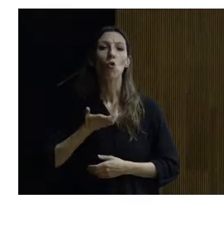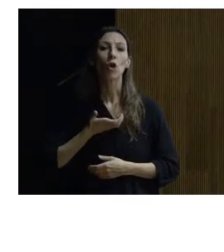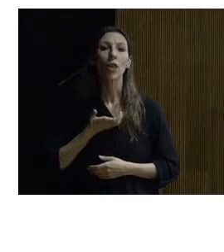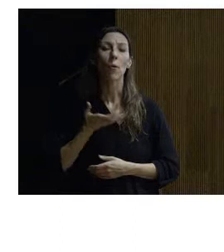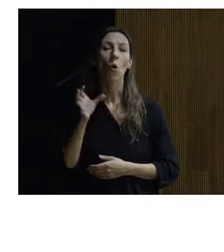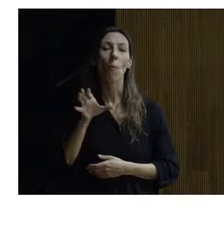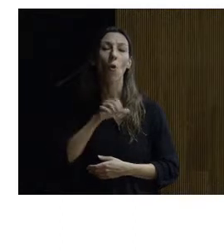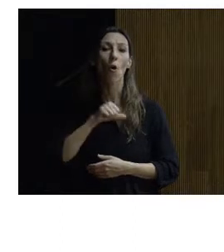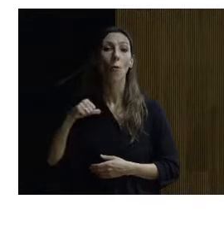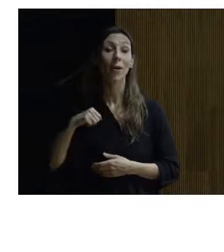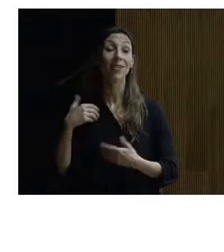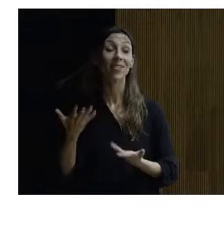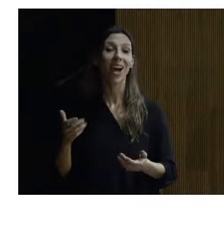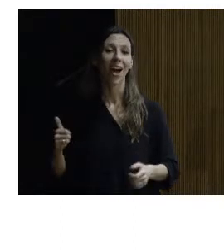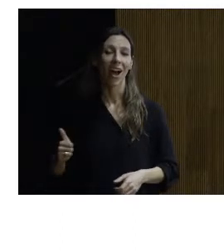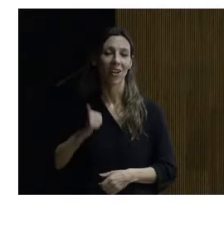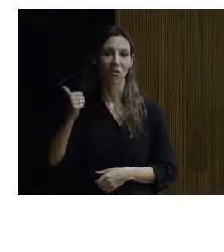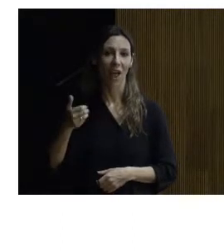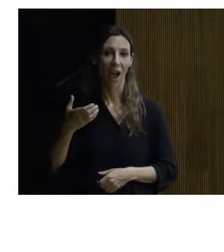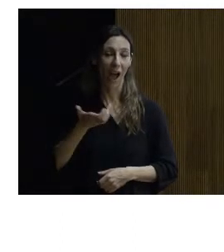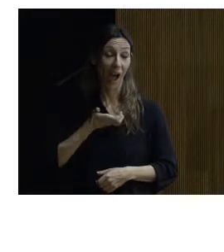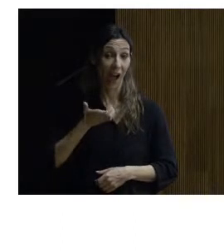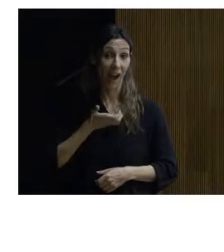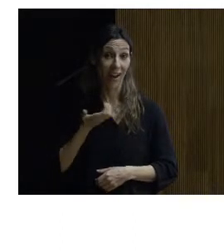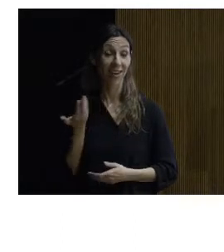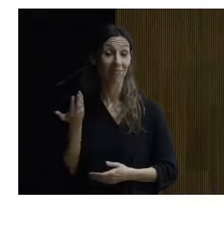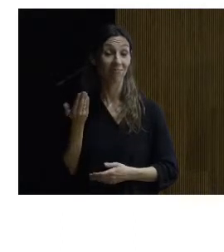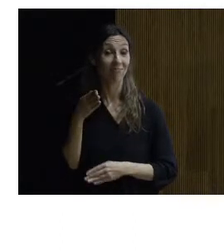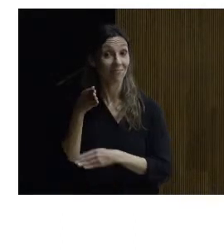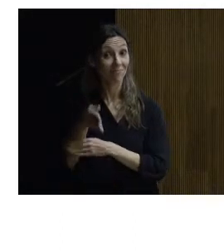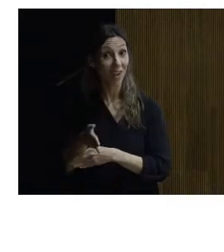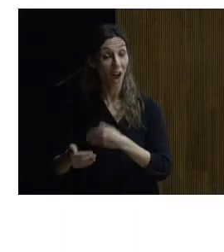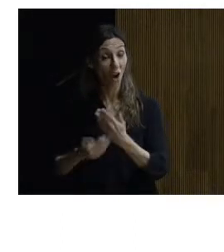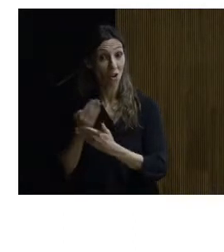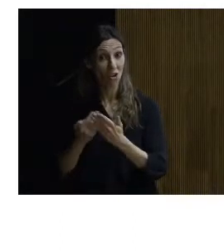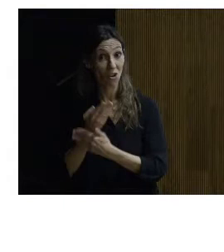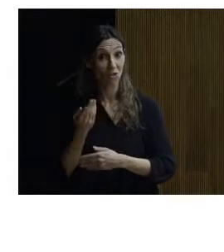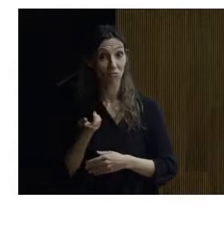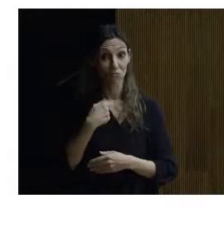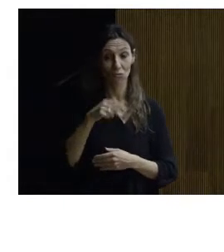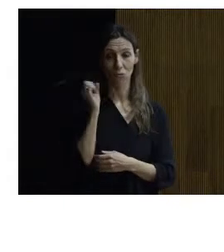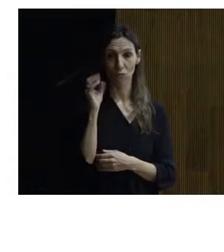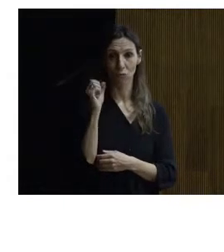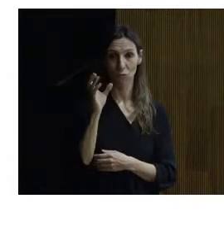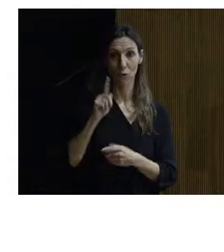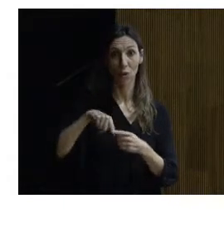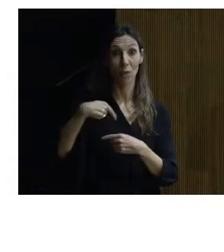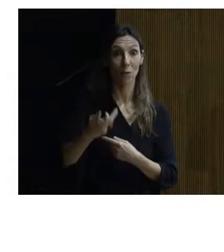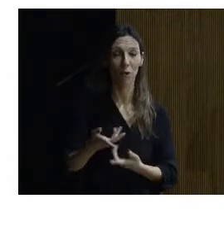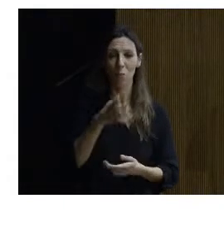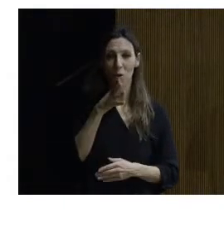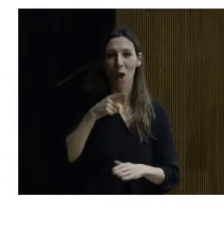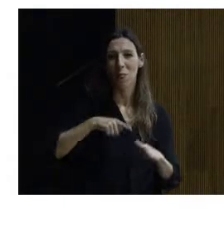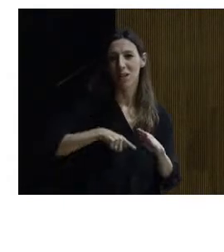el alcalde de Alcalá del Júcar está presente en esas jornadas y después de nuestra intervención por bueno como están desarrollando este plan especial